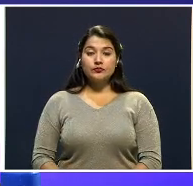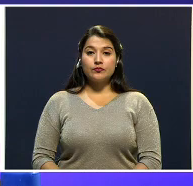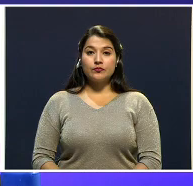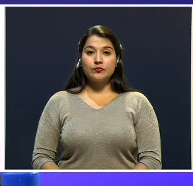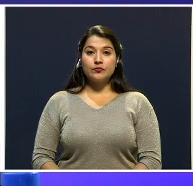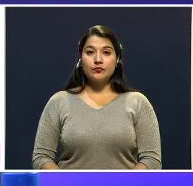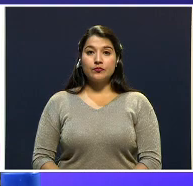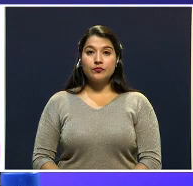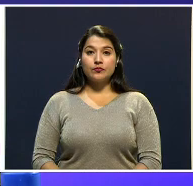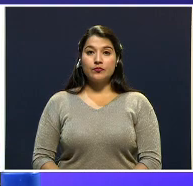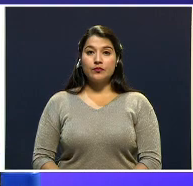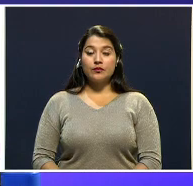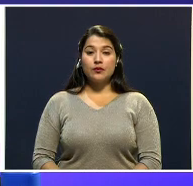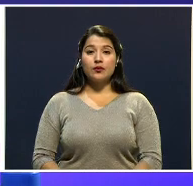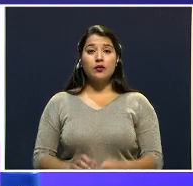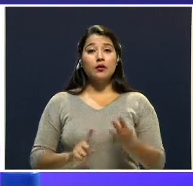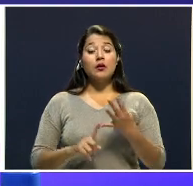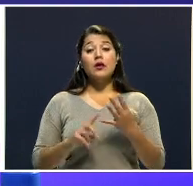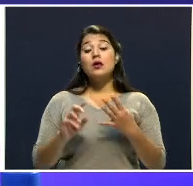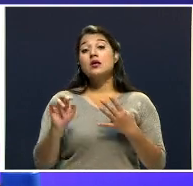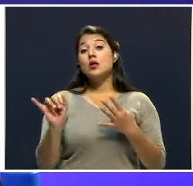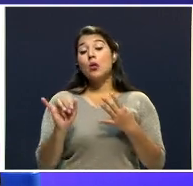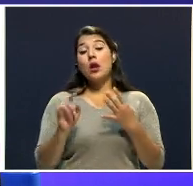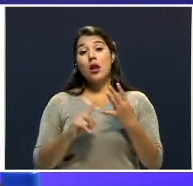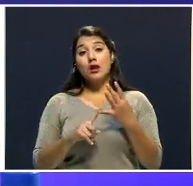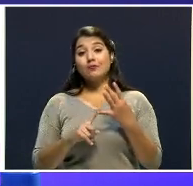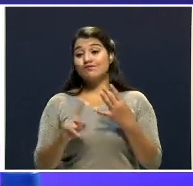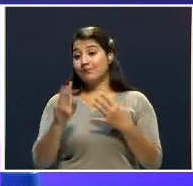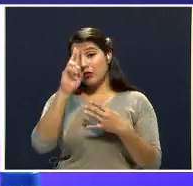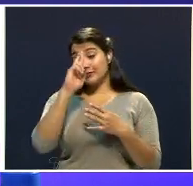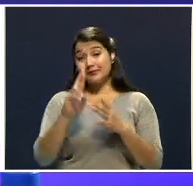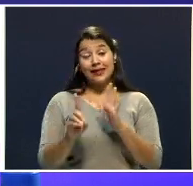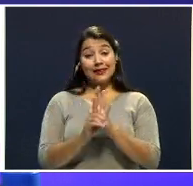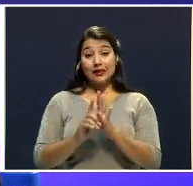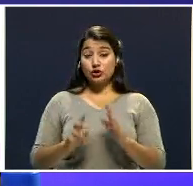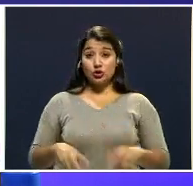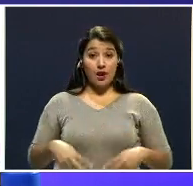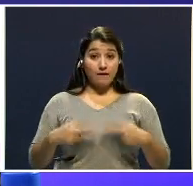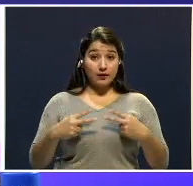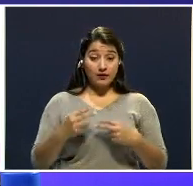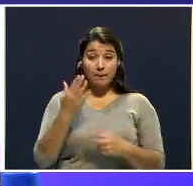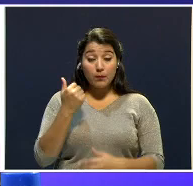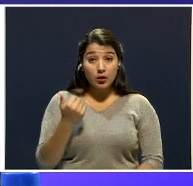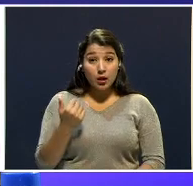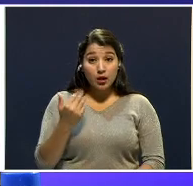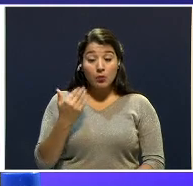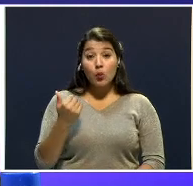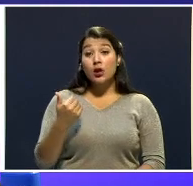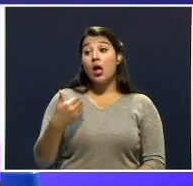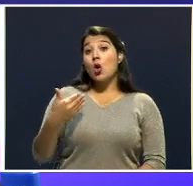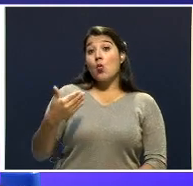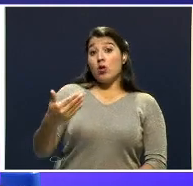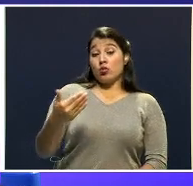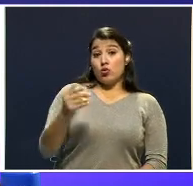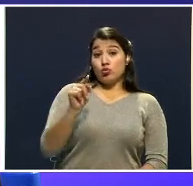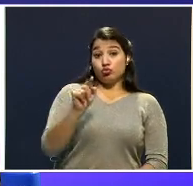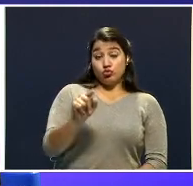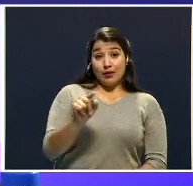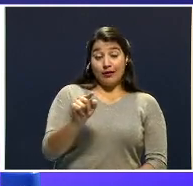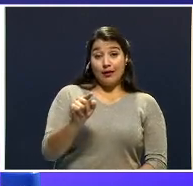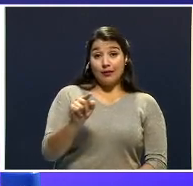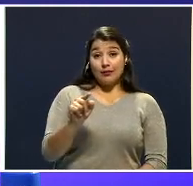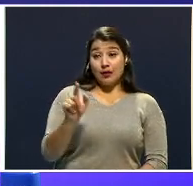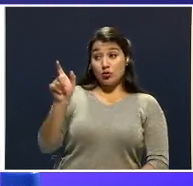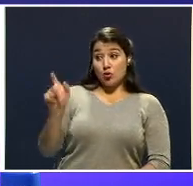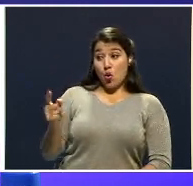Este, se violó el derecho a la vida. Porque cuando usted, a un criminal que